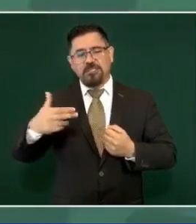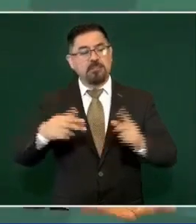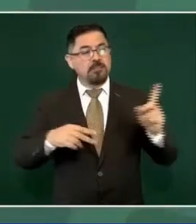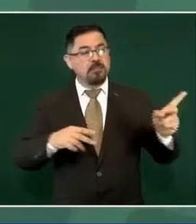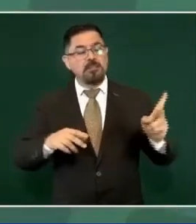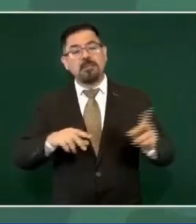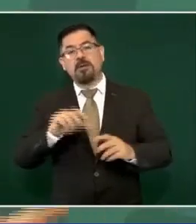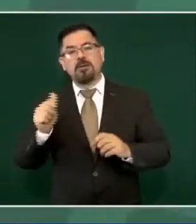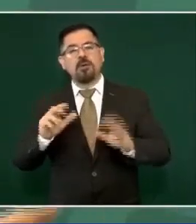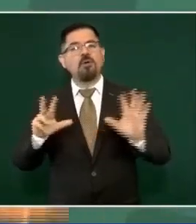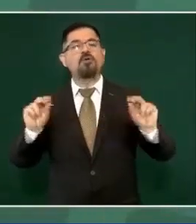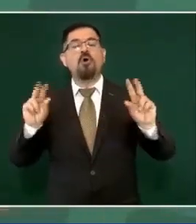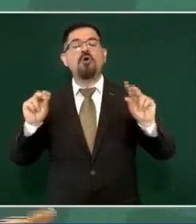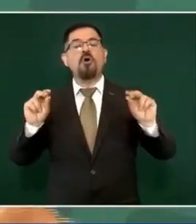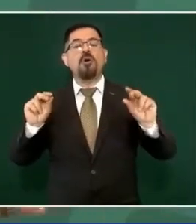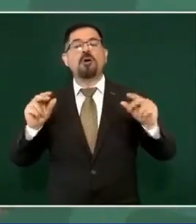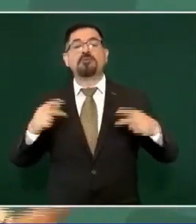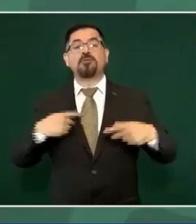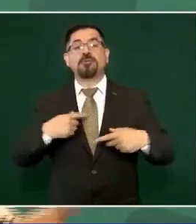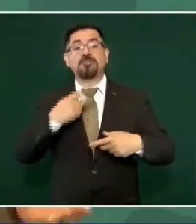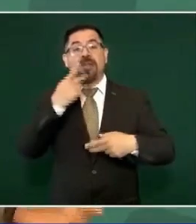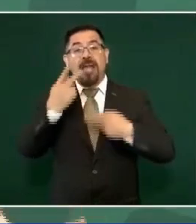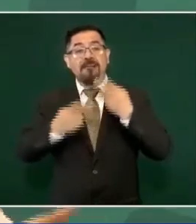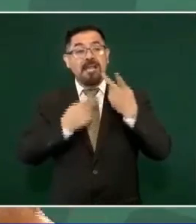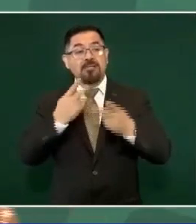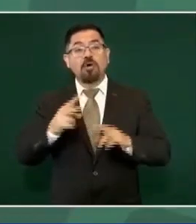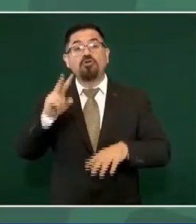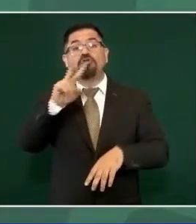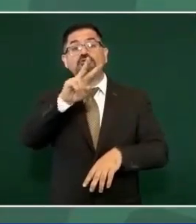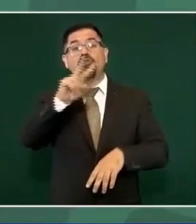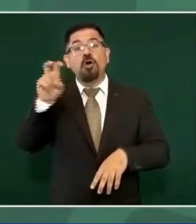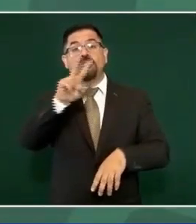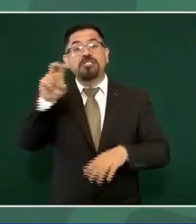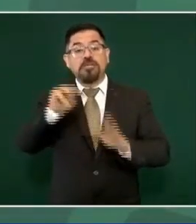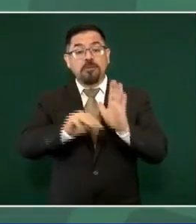hablando de 200 millones de dólares.